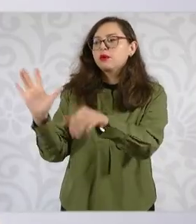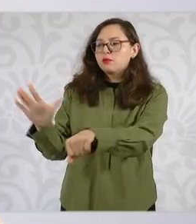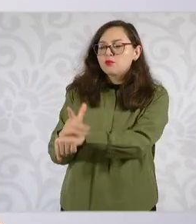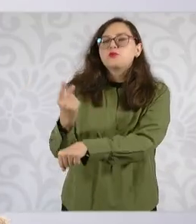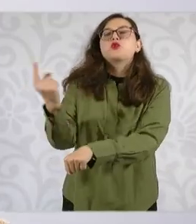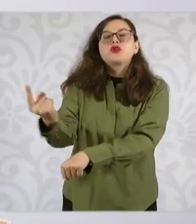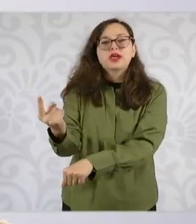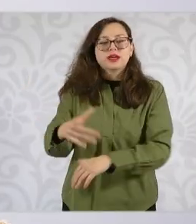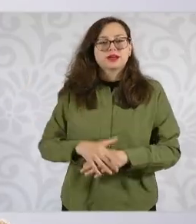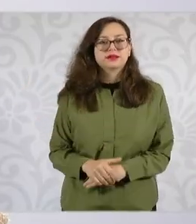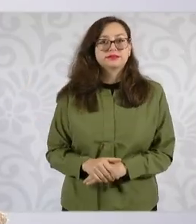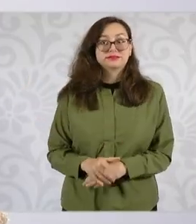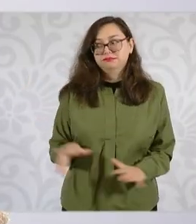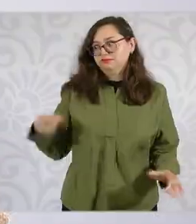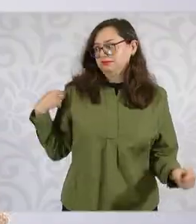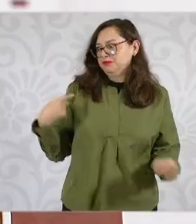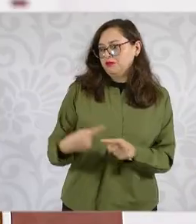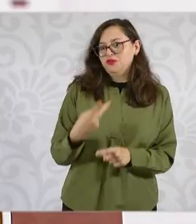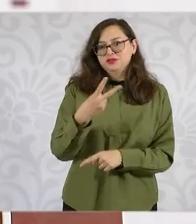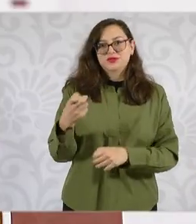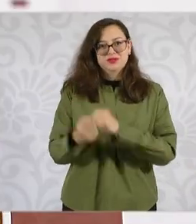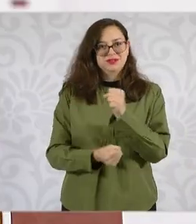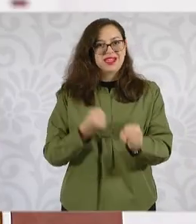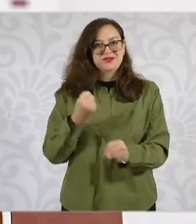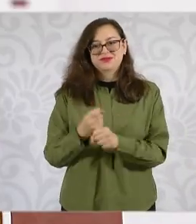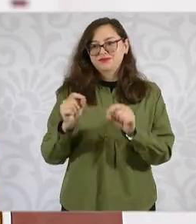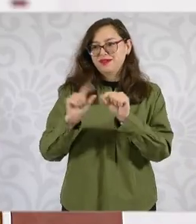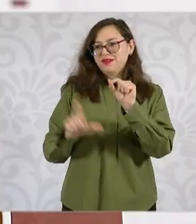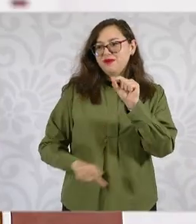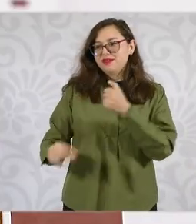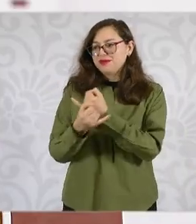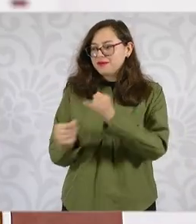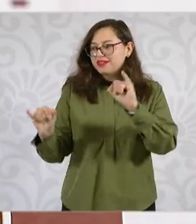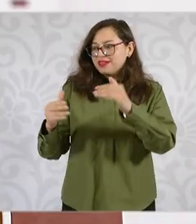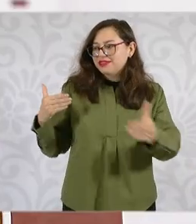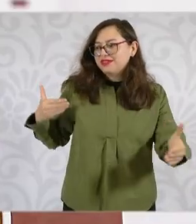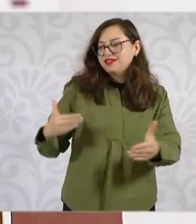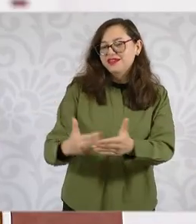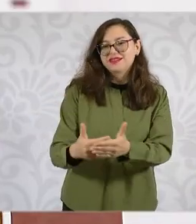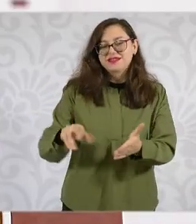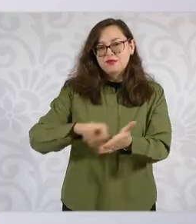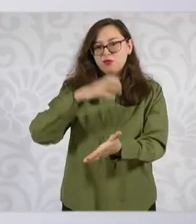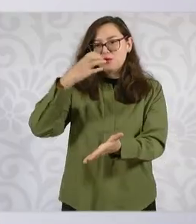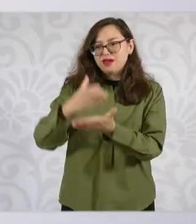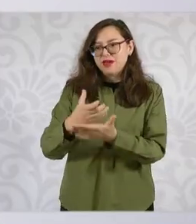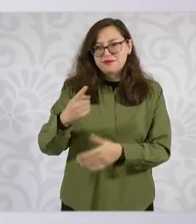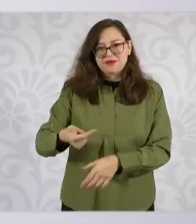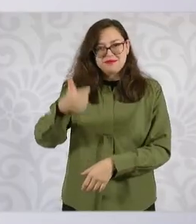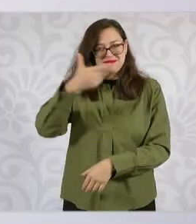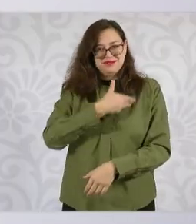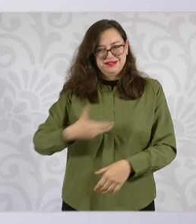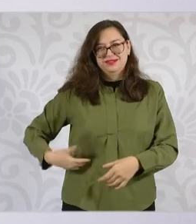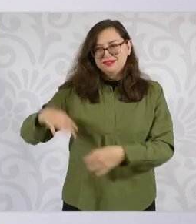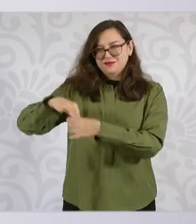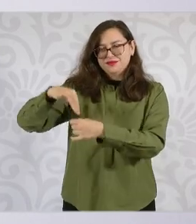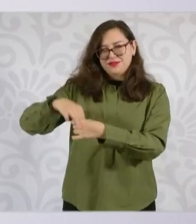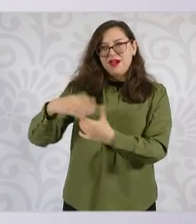comunes del Fuero Federal y de Cuello Blanco.